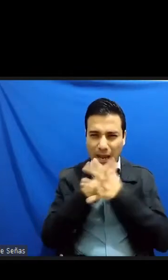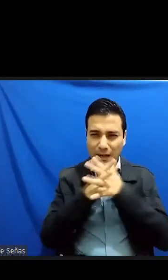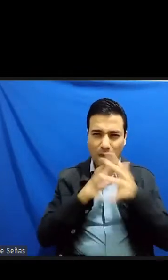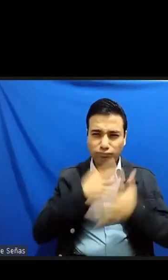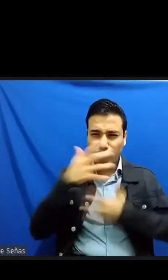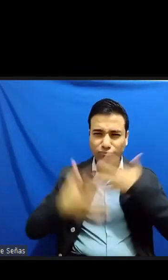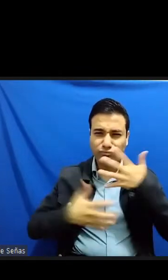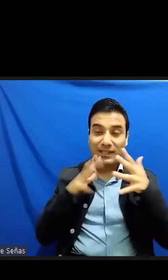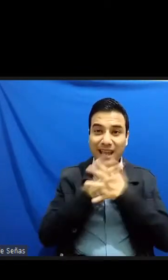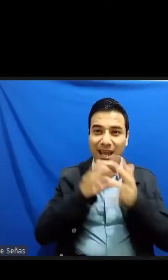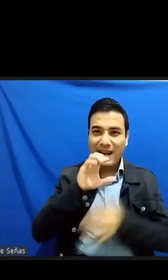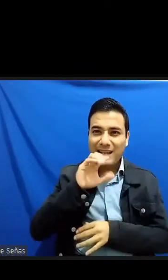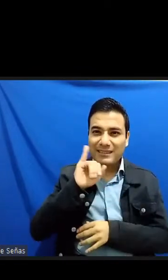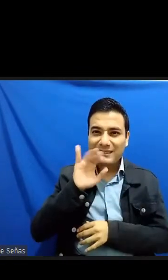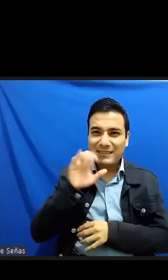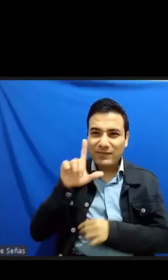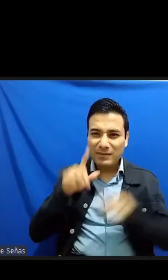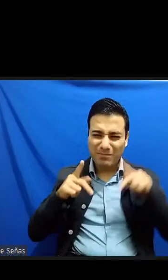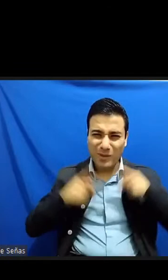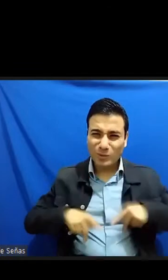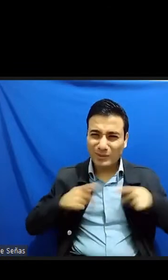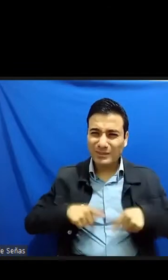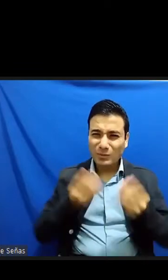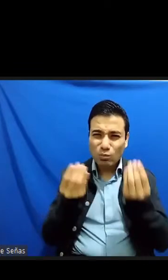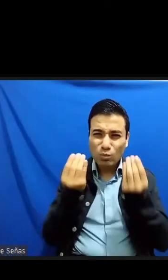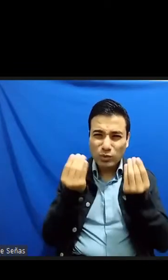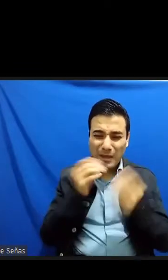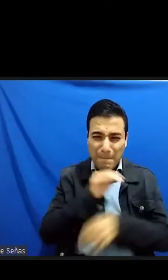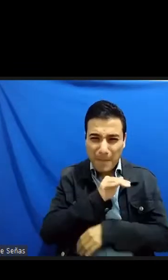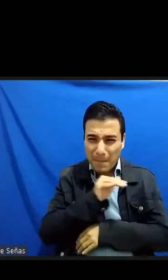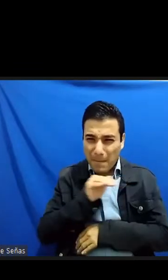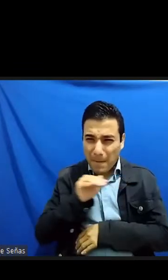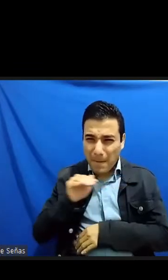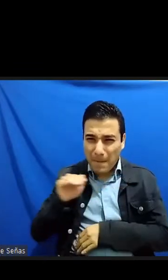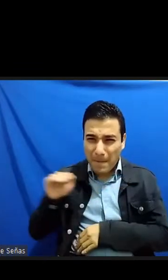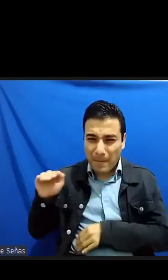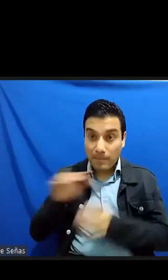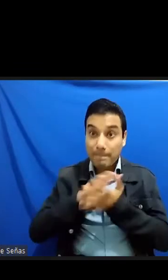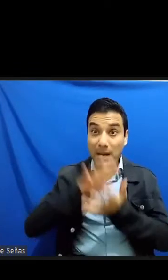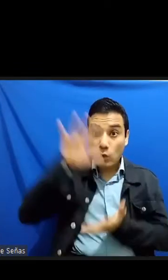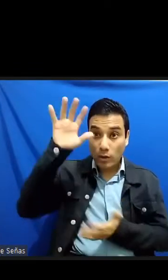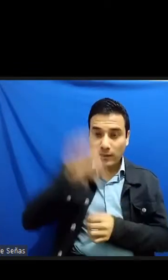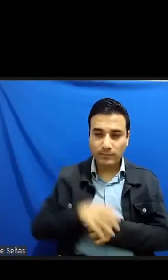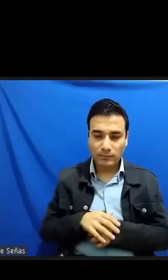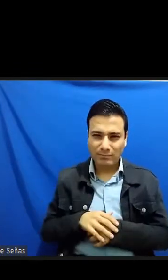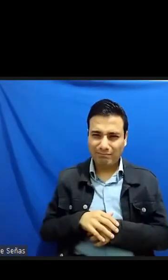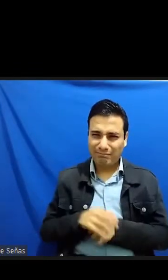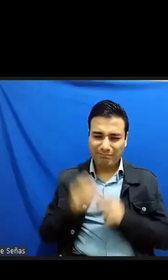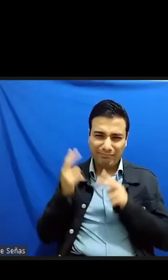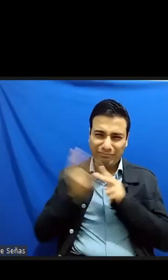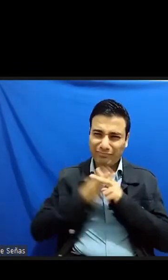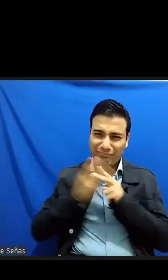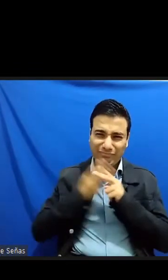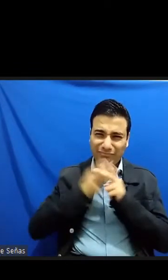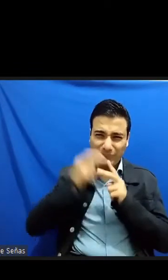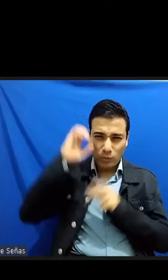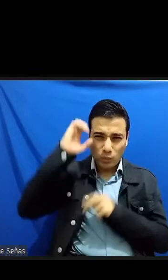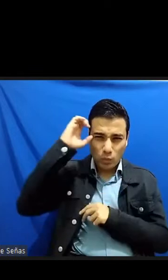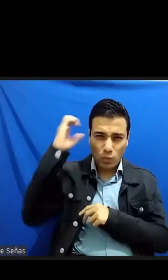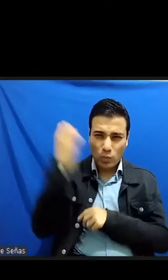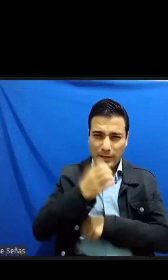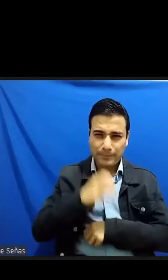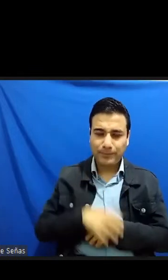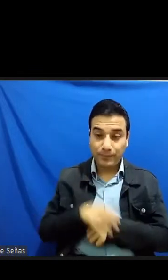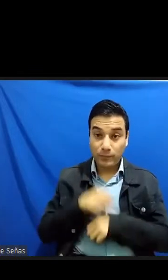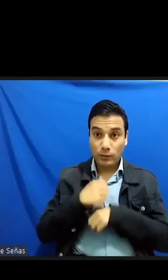resultado miles de muertes ejecutadas la mayoría de la manera más cruel cinco